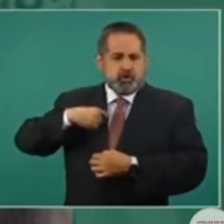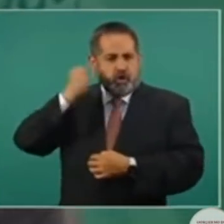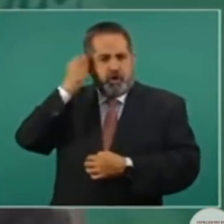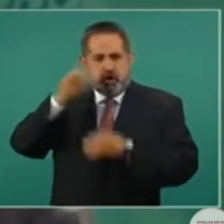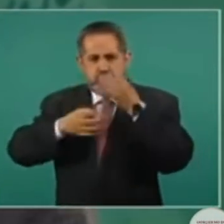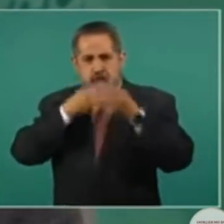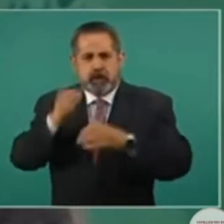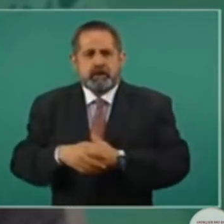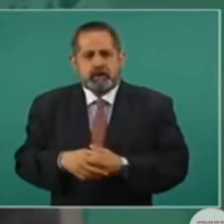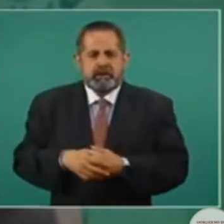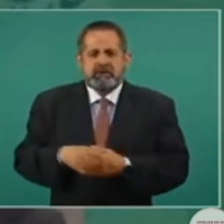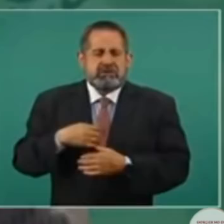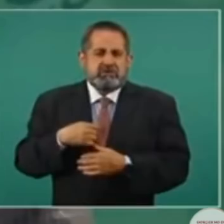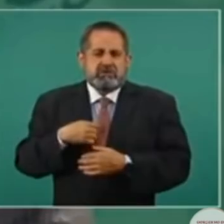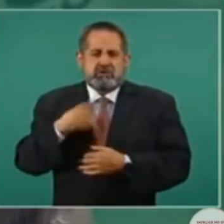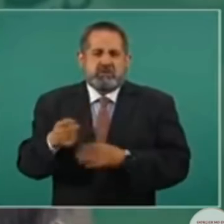Iba yo a ser muy breve.